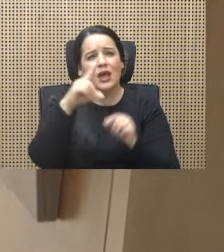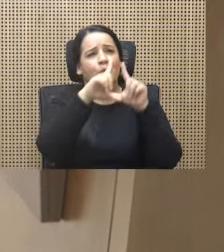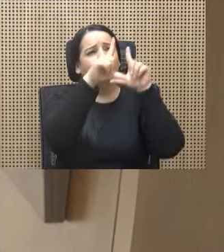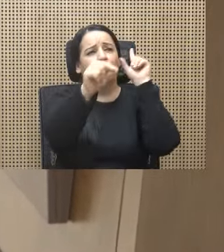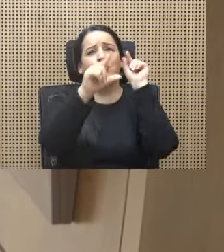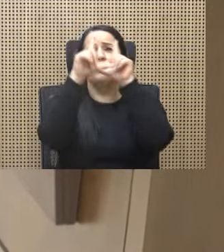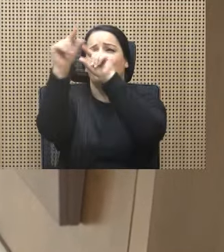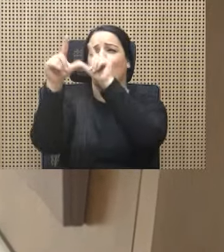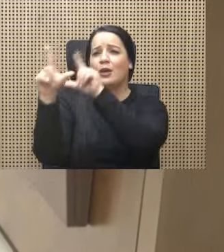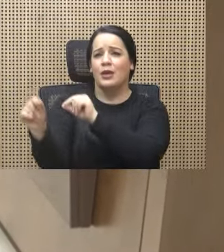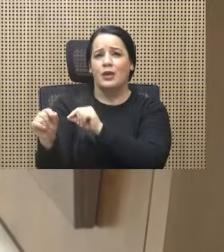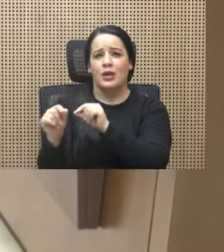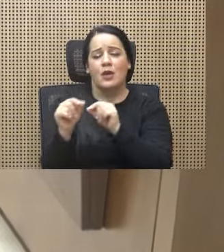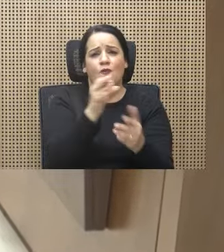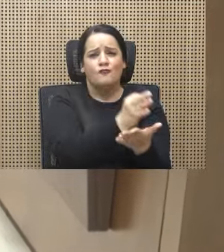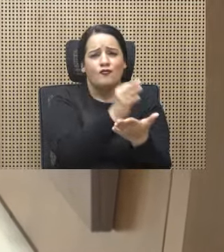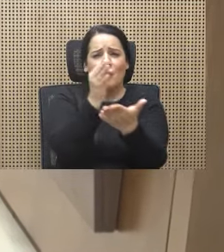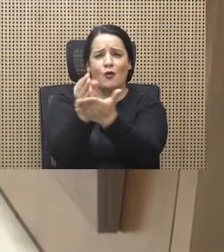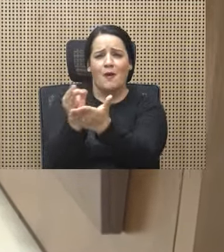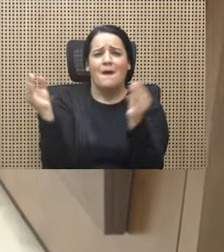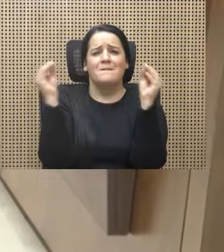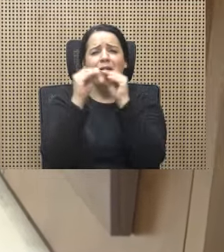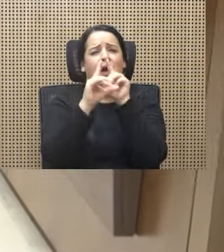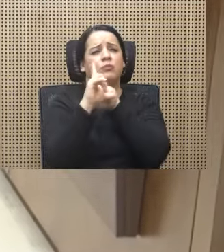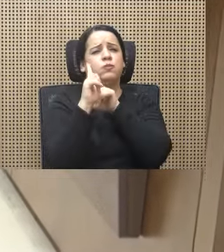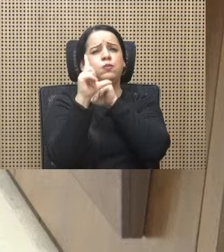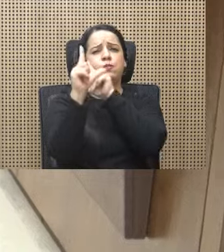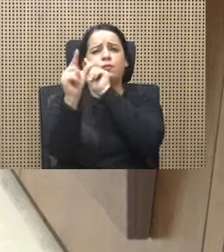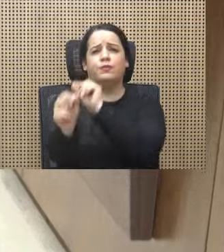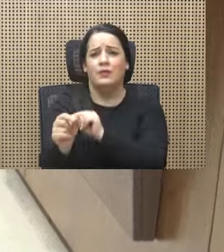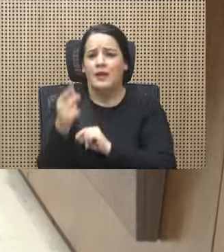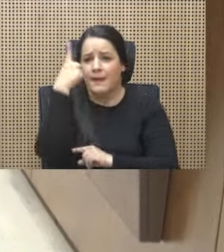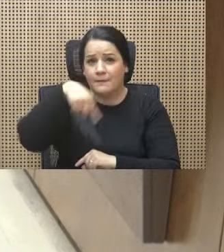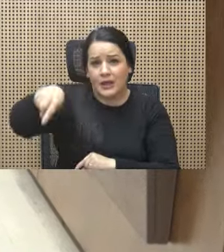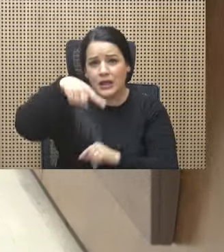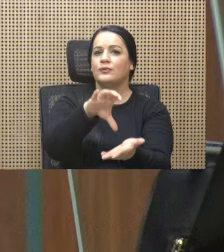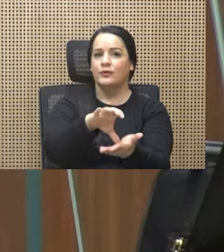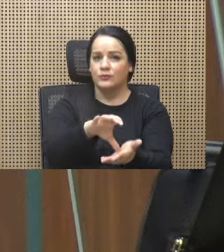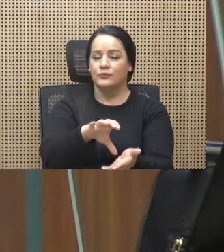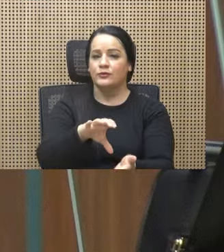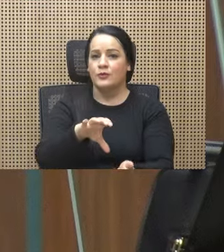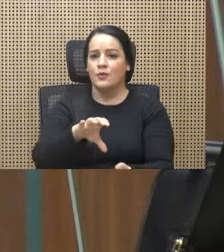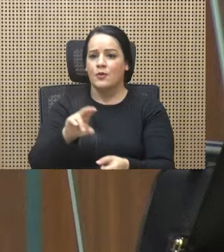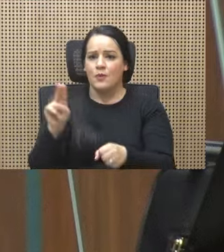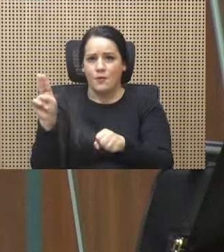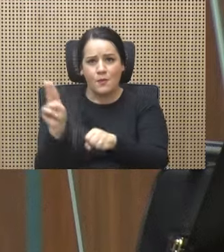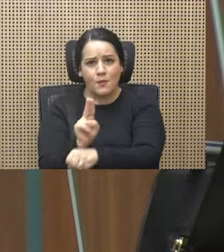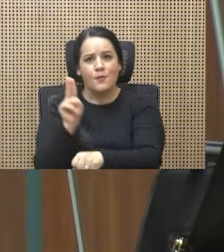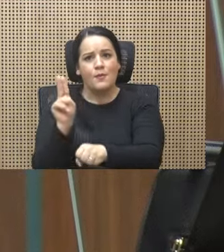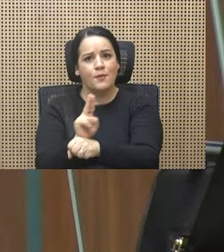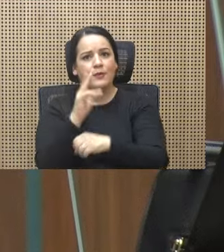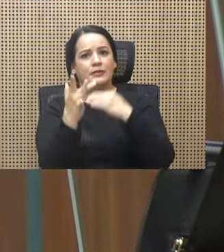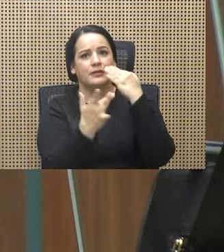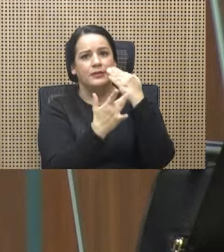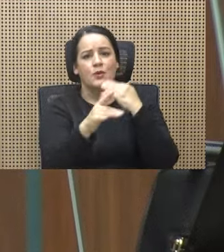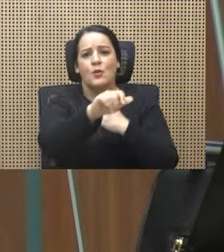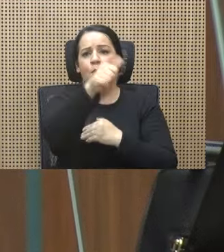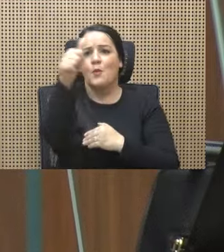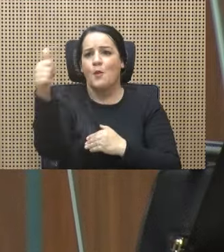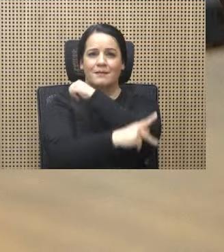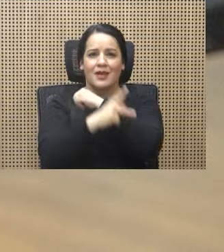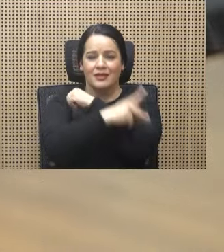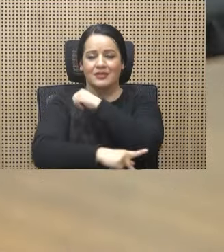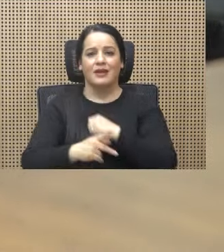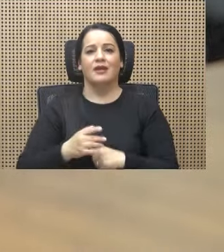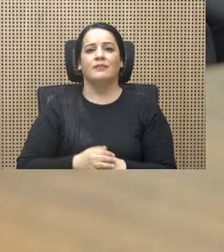a escuchar de manera respetuosa y lograr acuerdos por el bien común, dejando de lado los discursos confrontativos